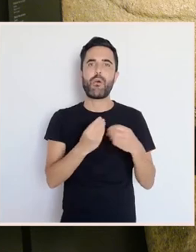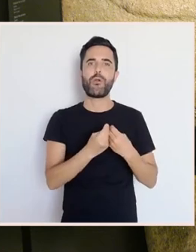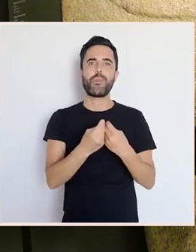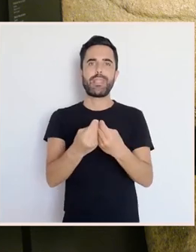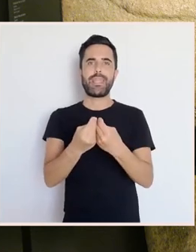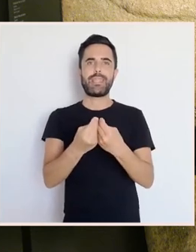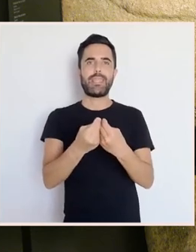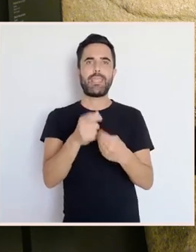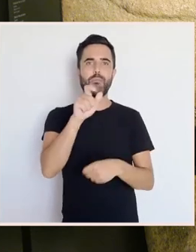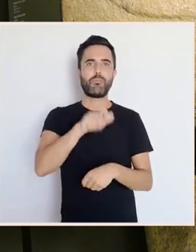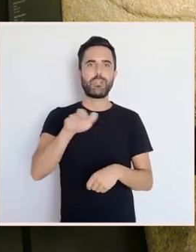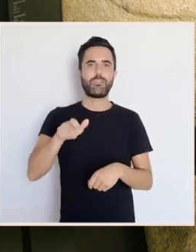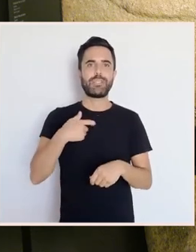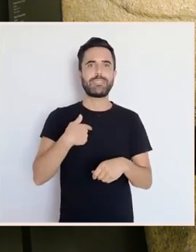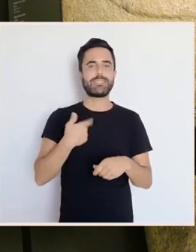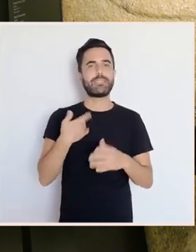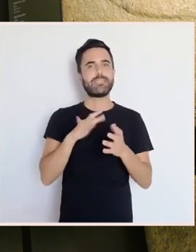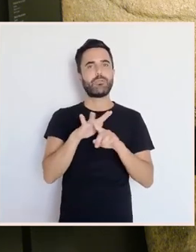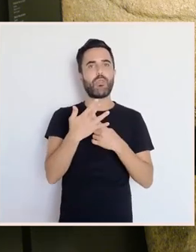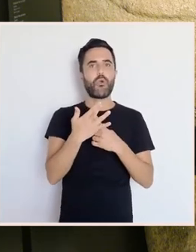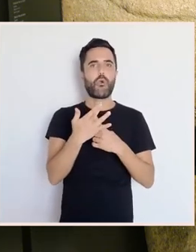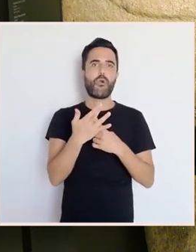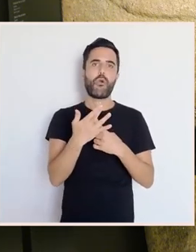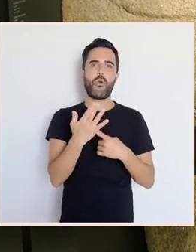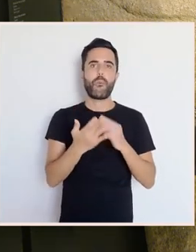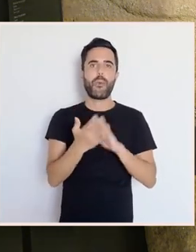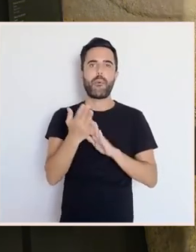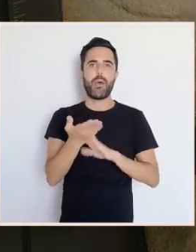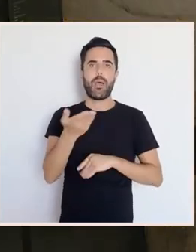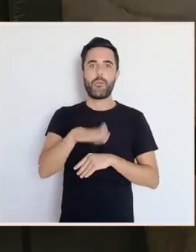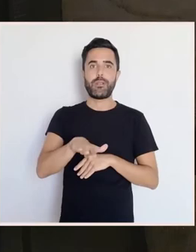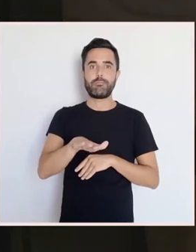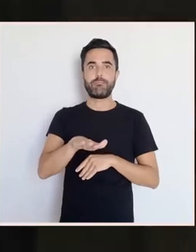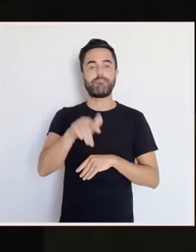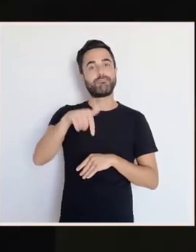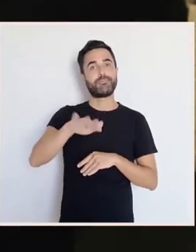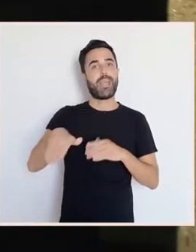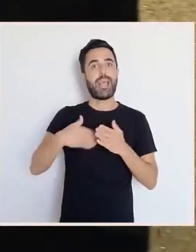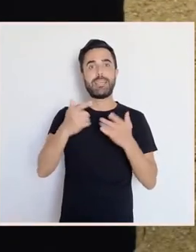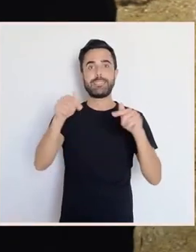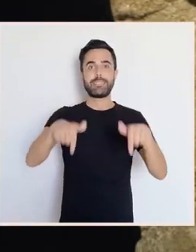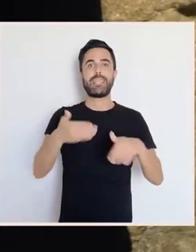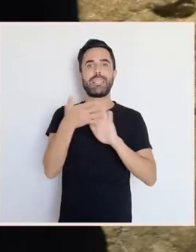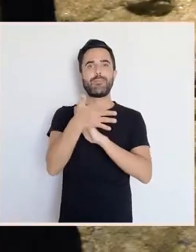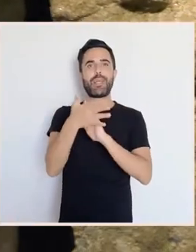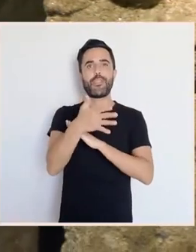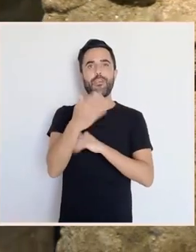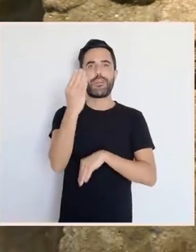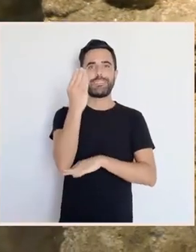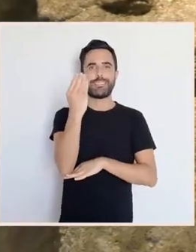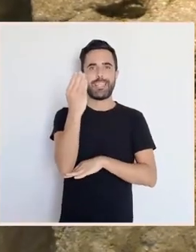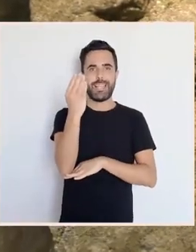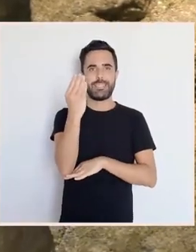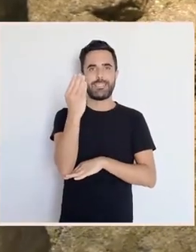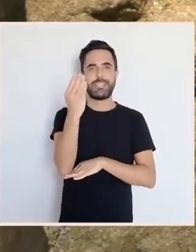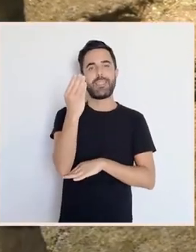en perigo de morte. E ata aquí a explicación da estela de Vilar de Sarria as tres teorías principais que nos